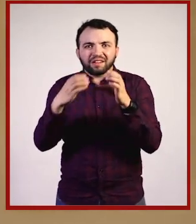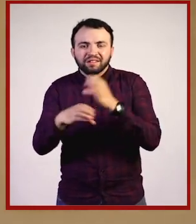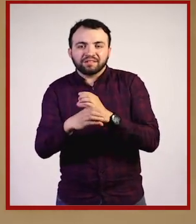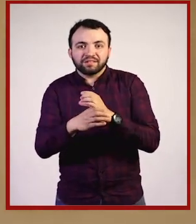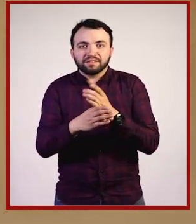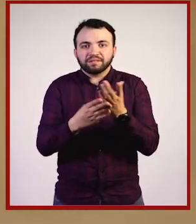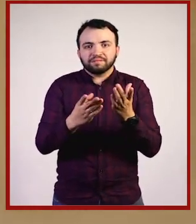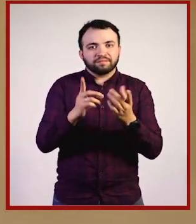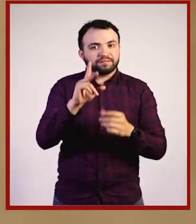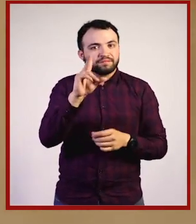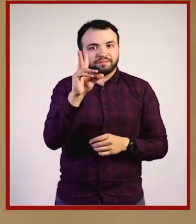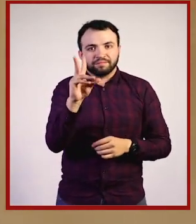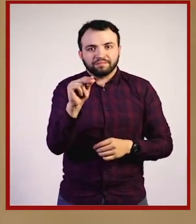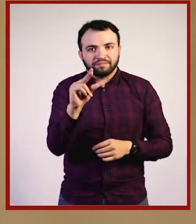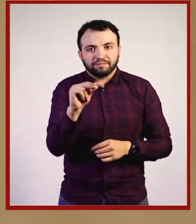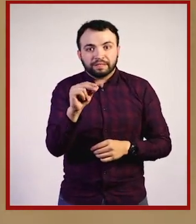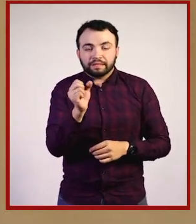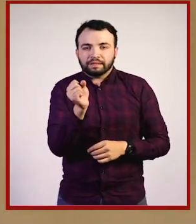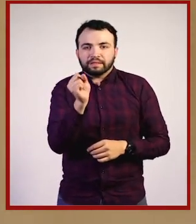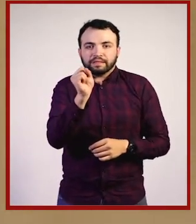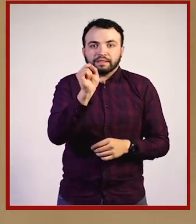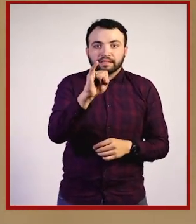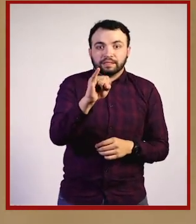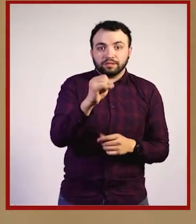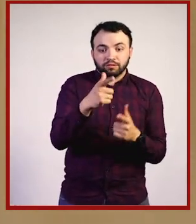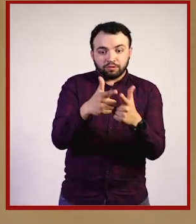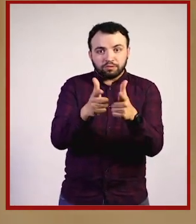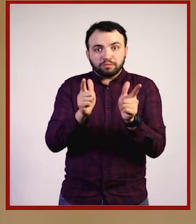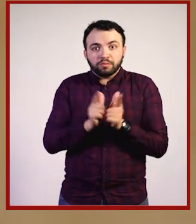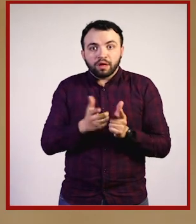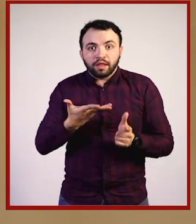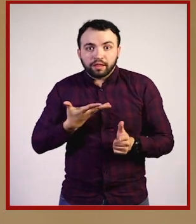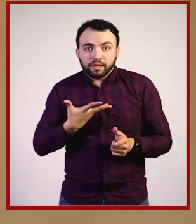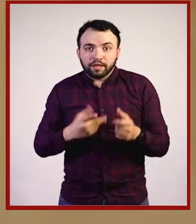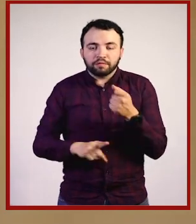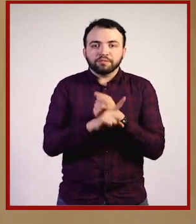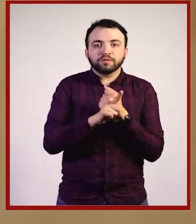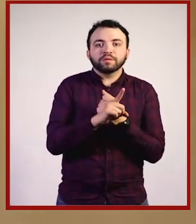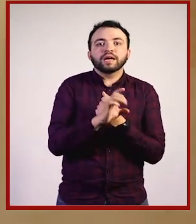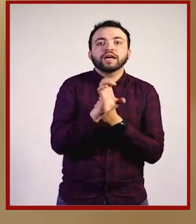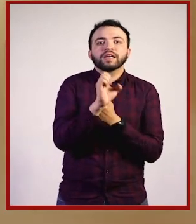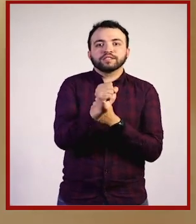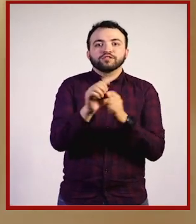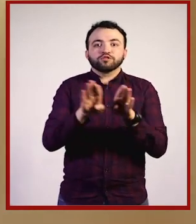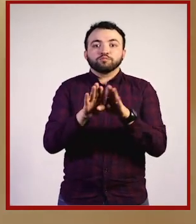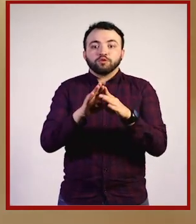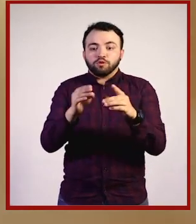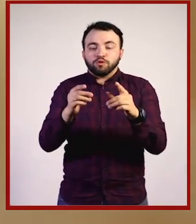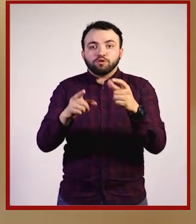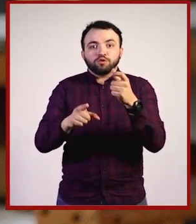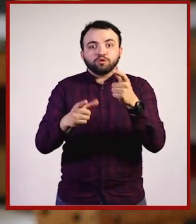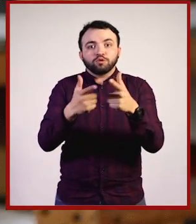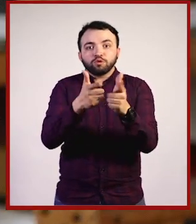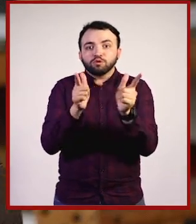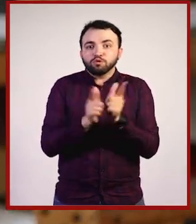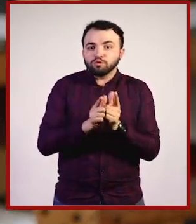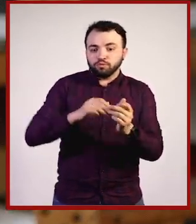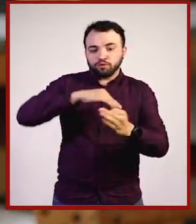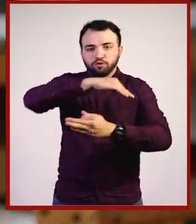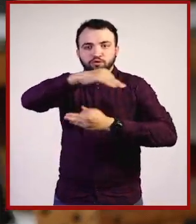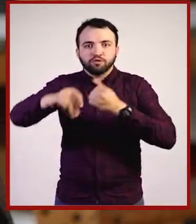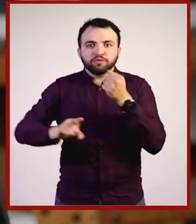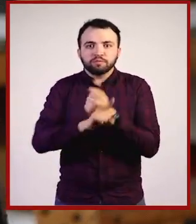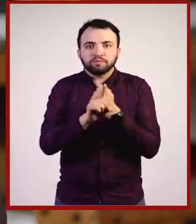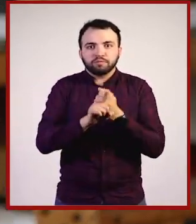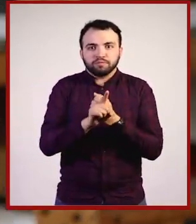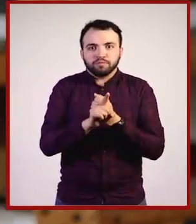queden atrás. No. Si alguien en un grupo tiene problemas, eso debe ser problema de todo el grupo. Algo está fallando. Entonces,